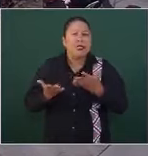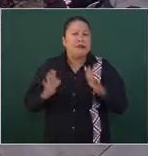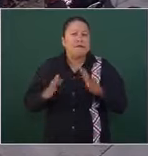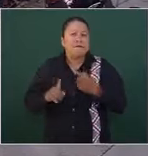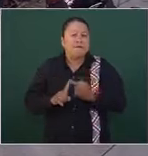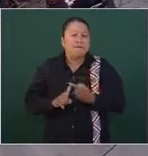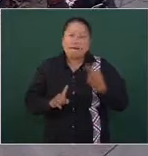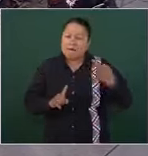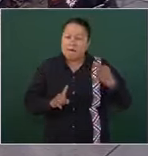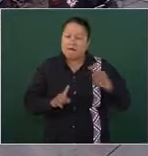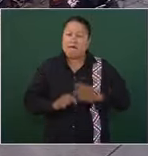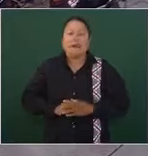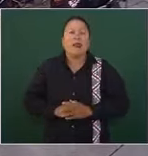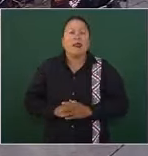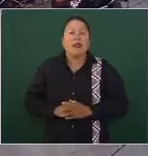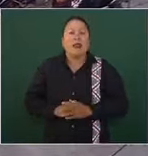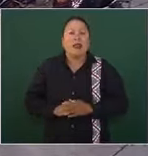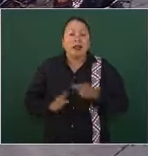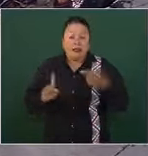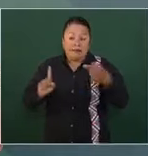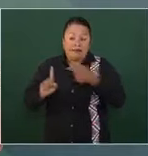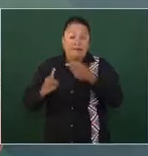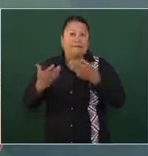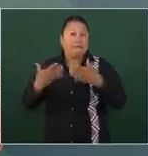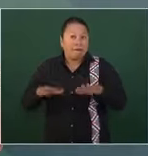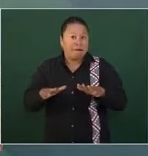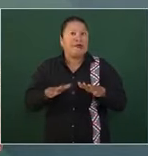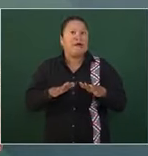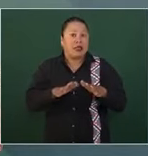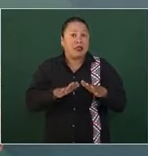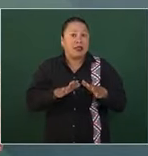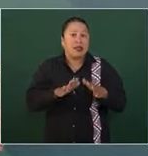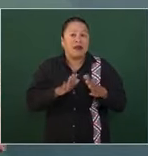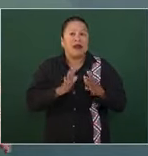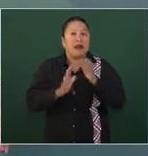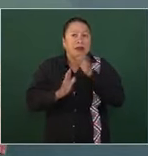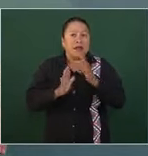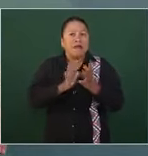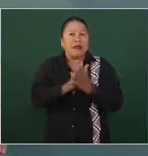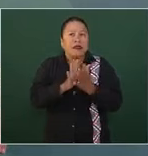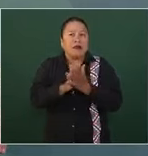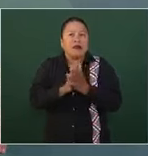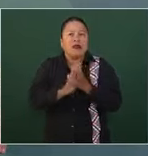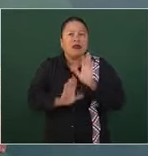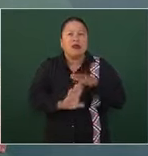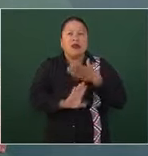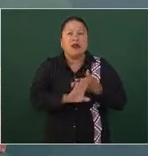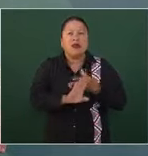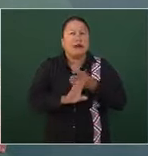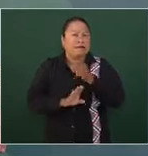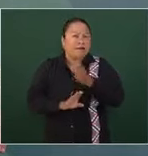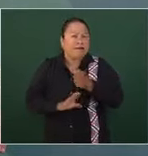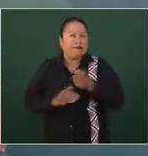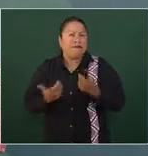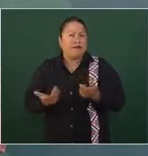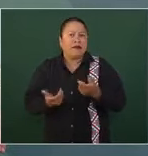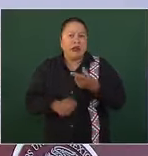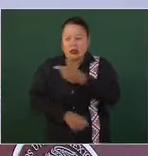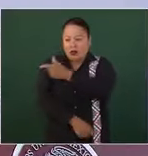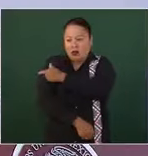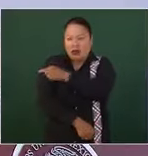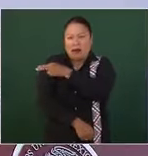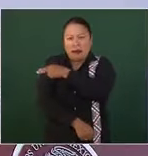algún tiempo. Participó en las agresiones también de las que fue objeto Guardia